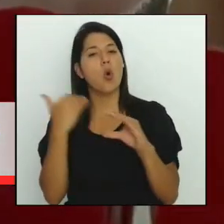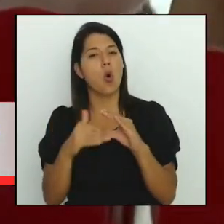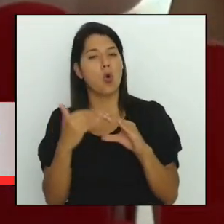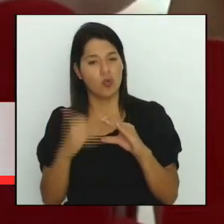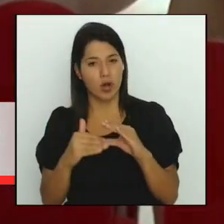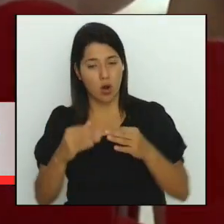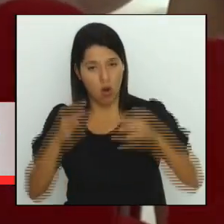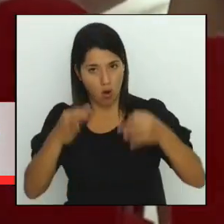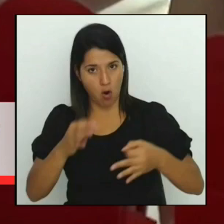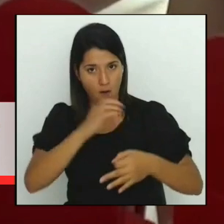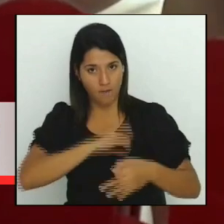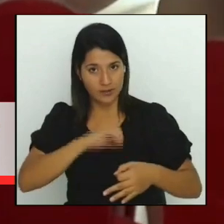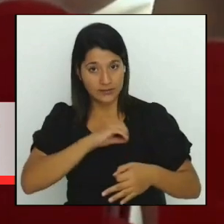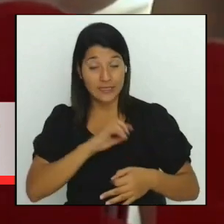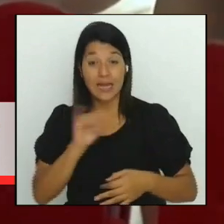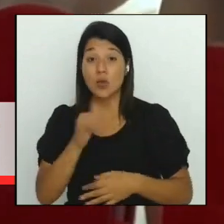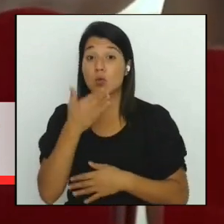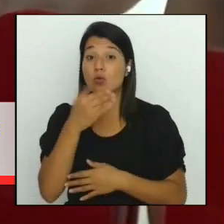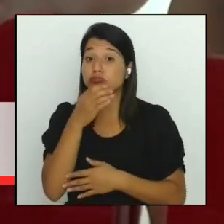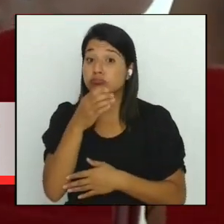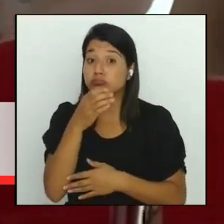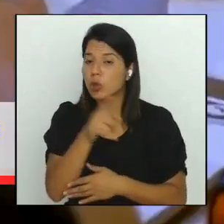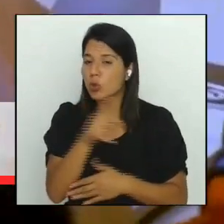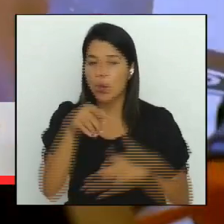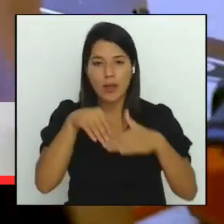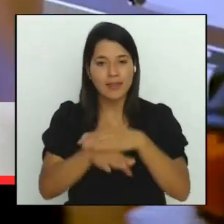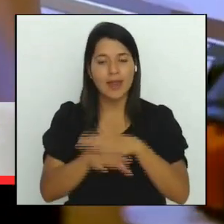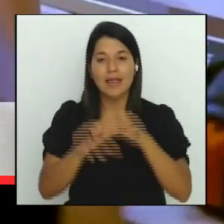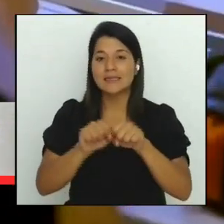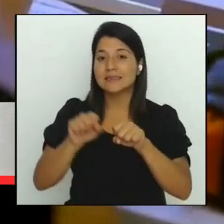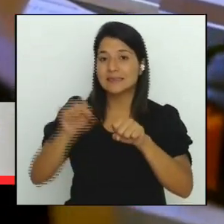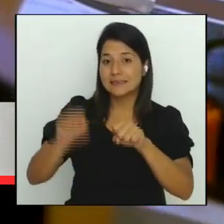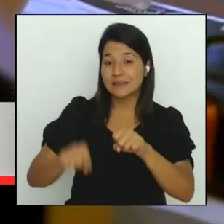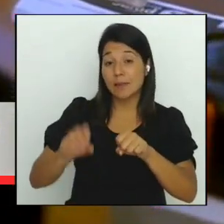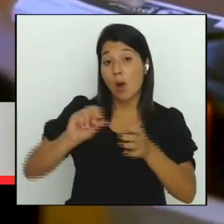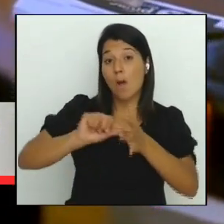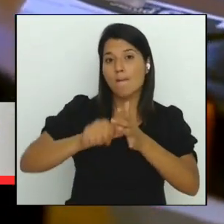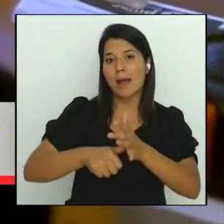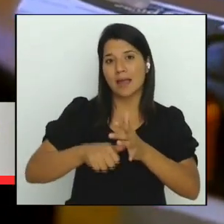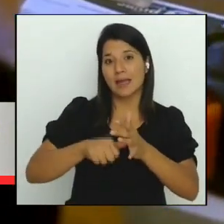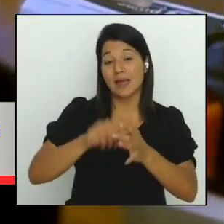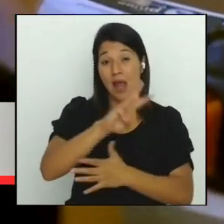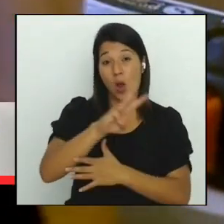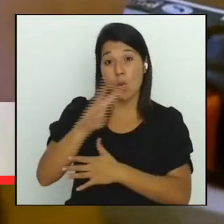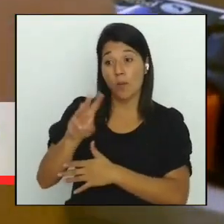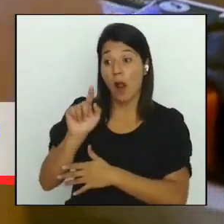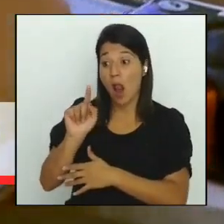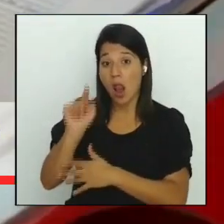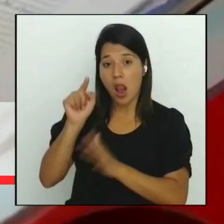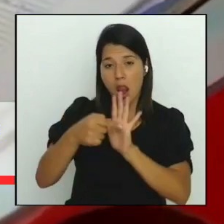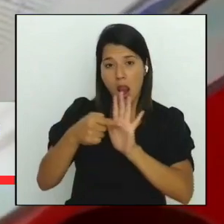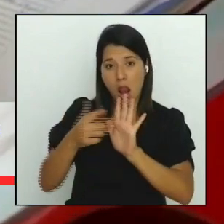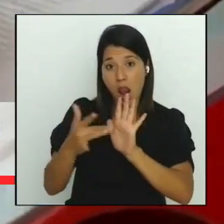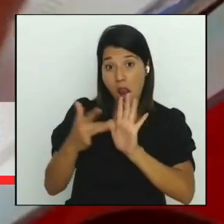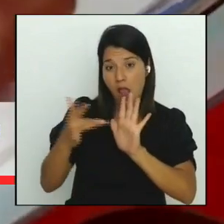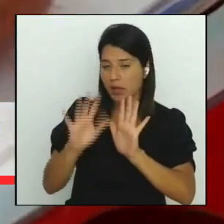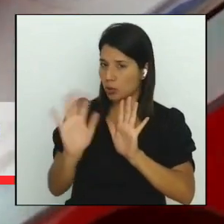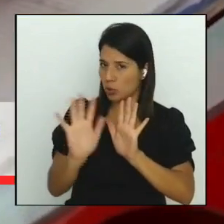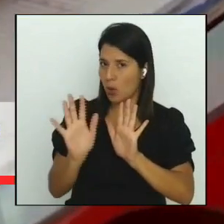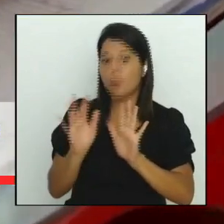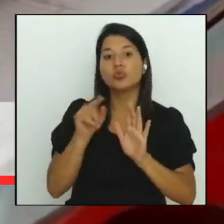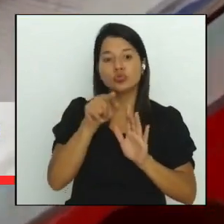no ingresar a los sistemas de información o páginas web pulsando links o bien utilizar los números telefónicos,